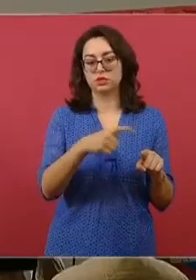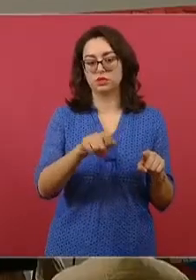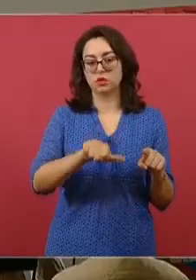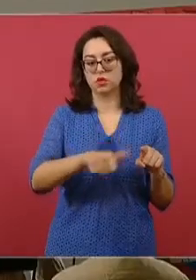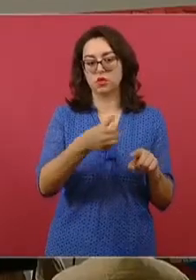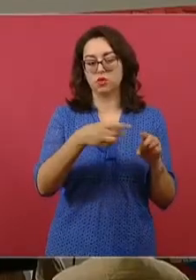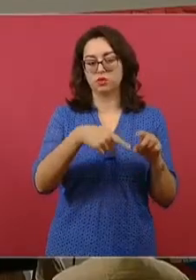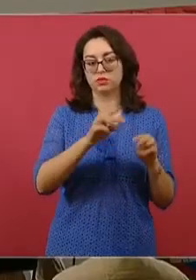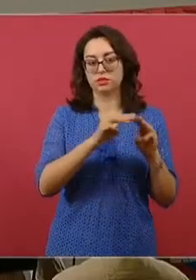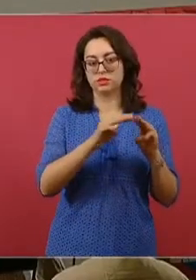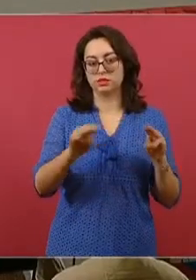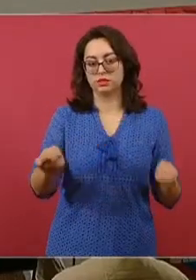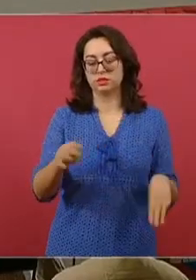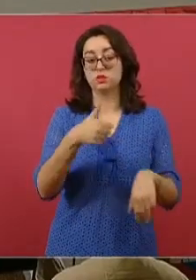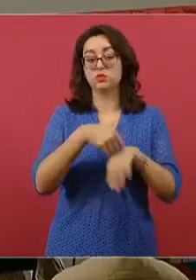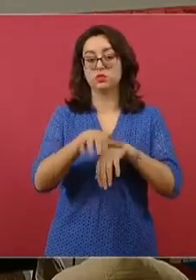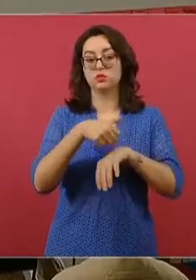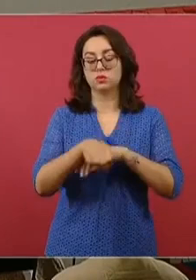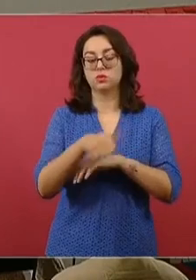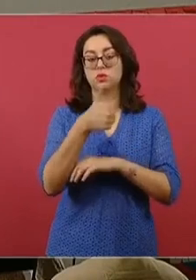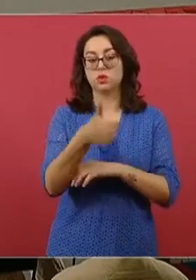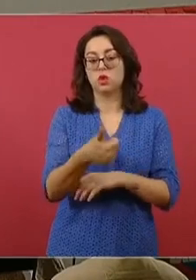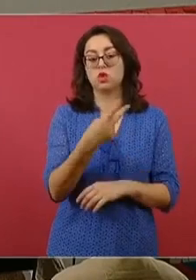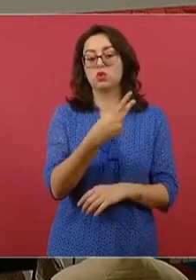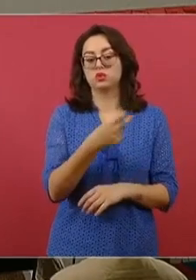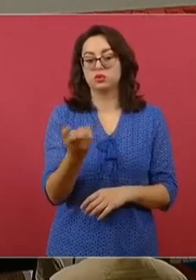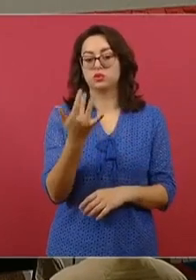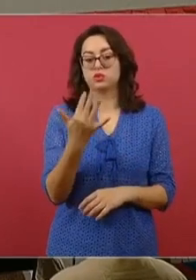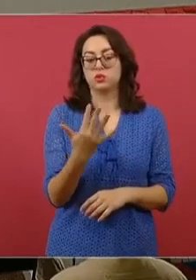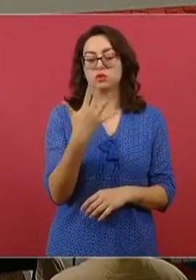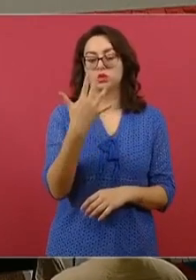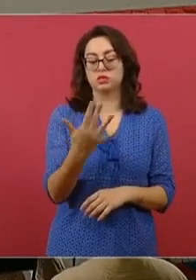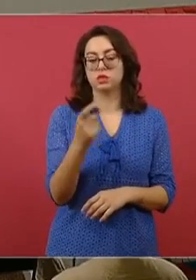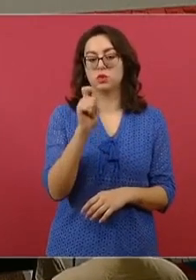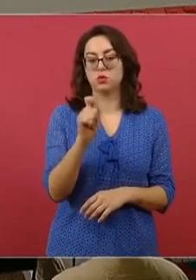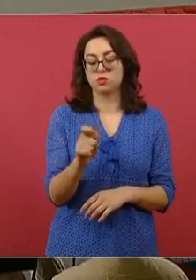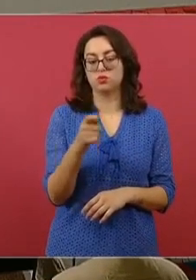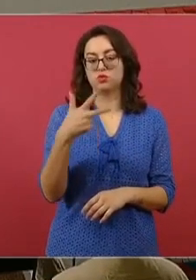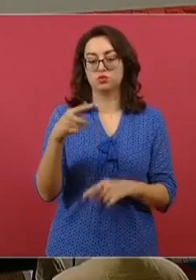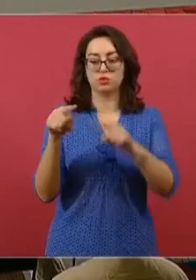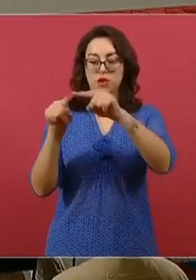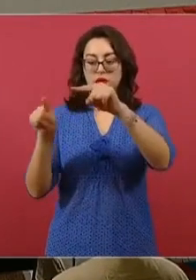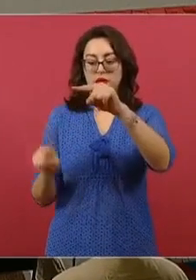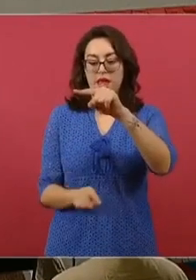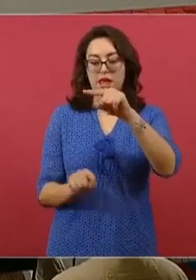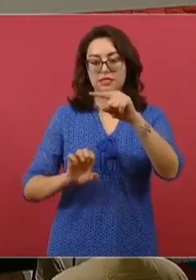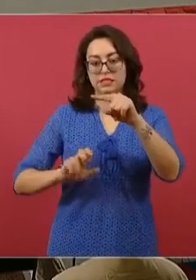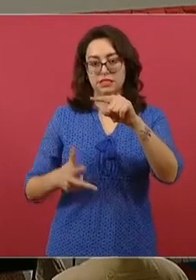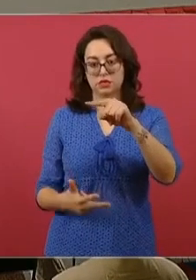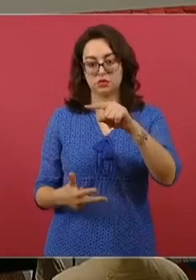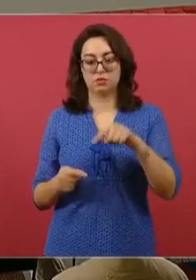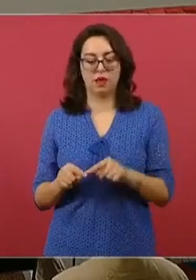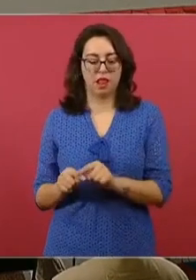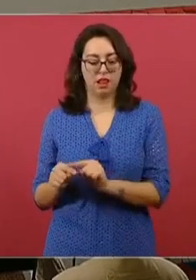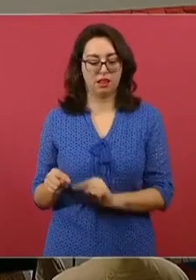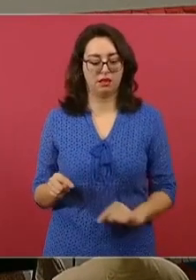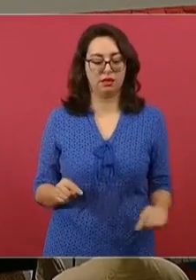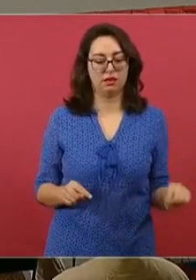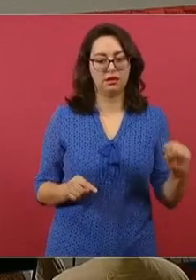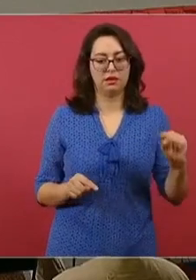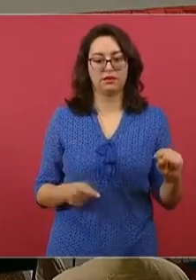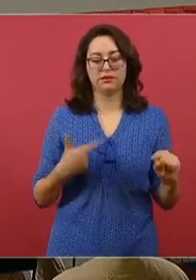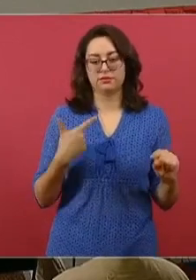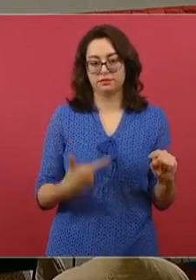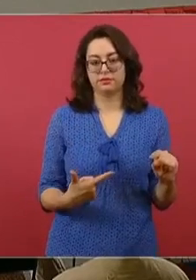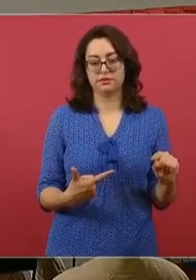tramo 6 comprende 255.8 kilómetros de Tulum a Chetumal y el tramo 7 se extiende de